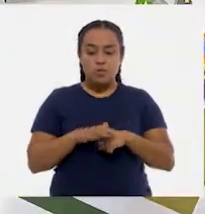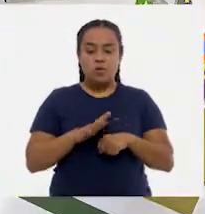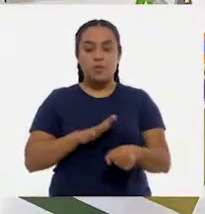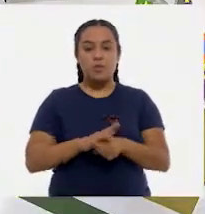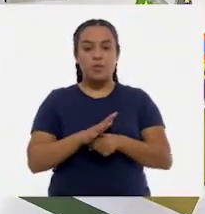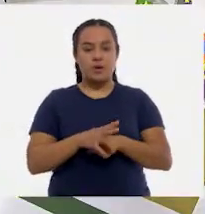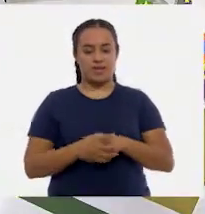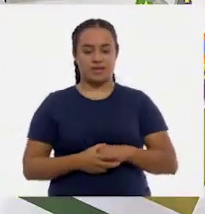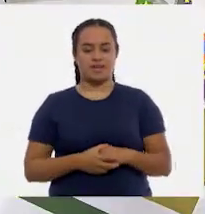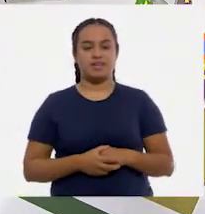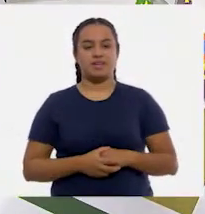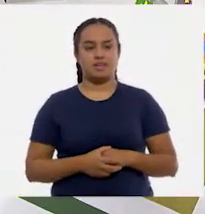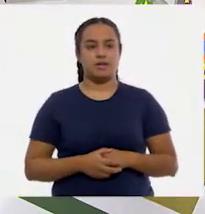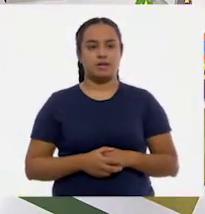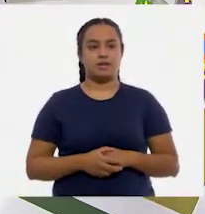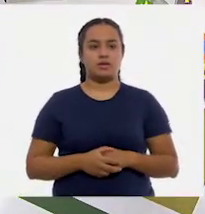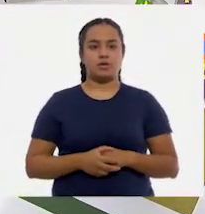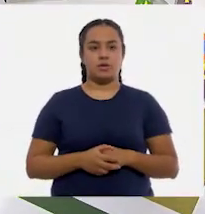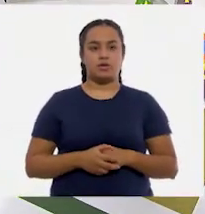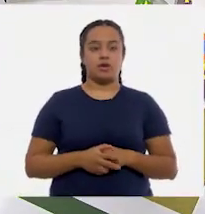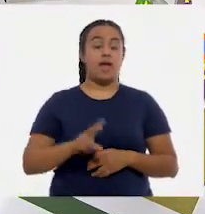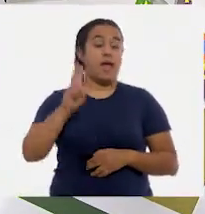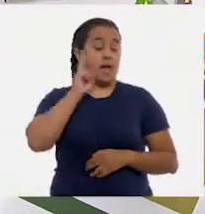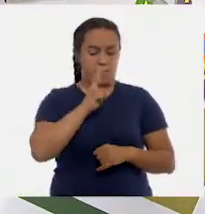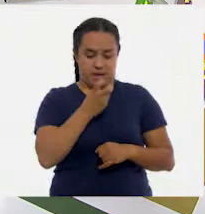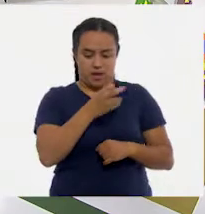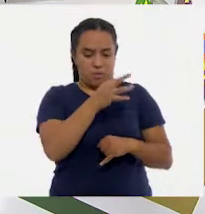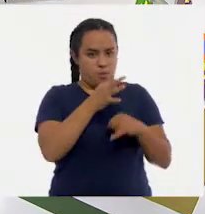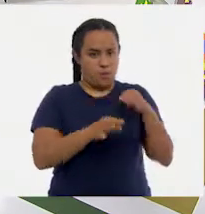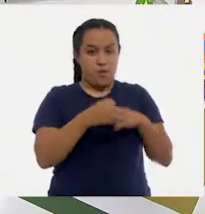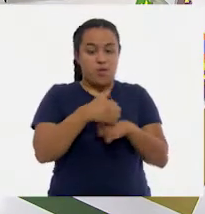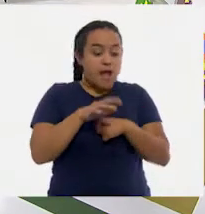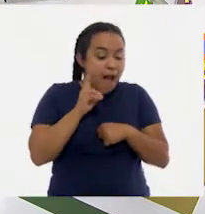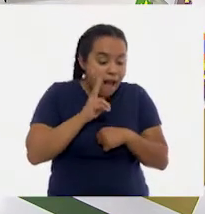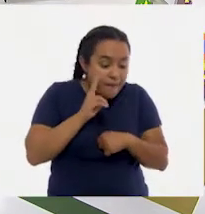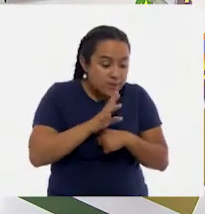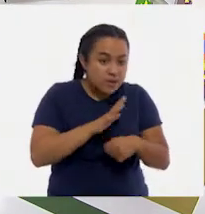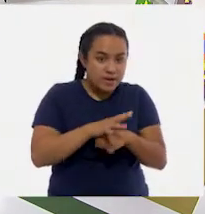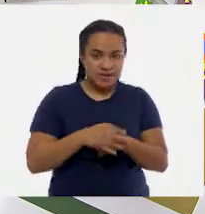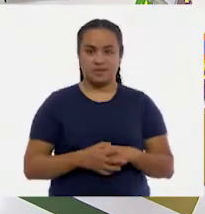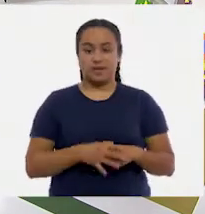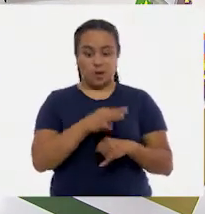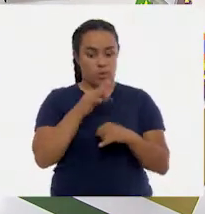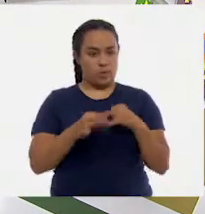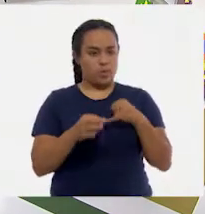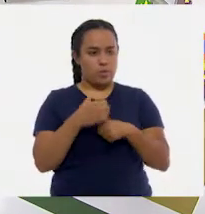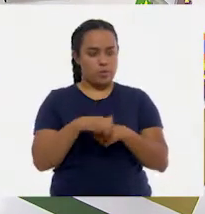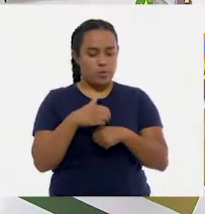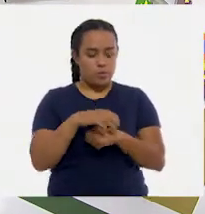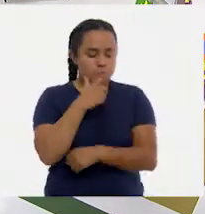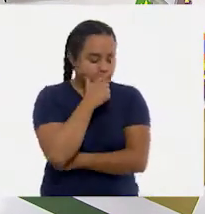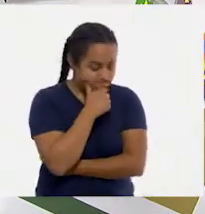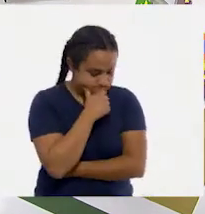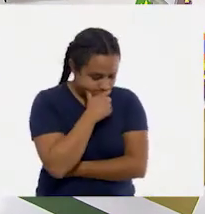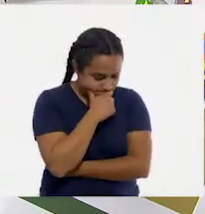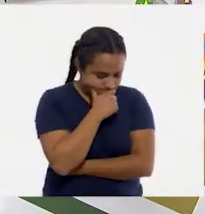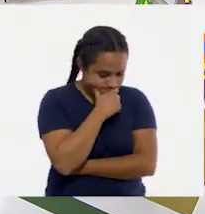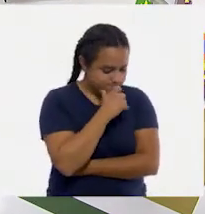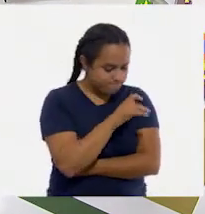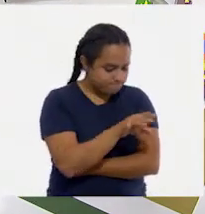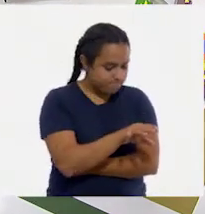ahora? Sería el último número. Pero vamos a ver qué número va a ser. El último número. ¿Qué les parece si